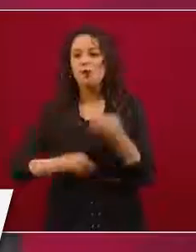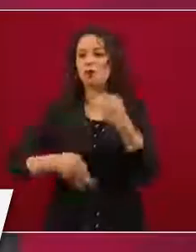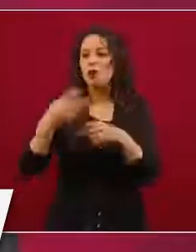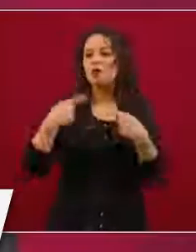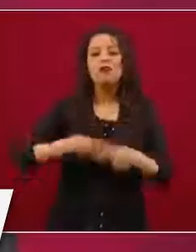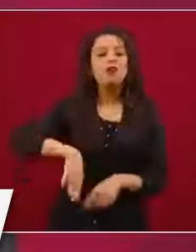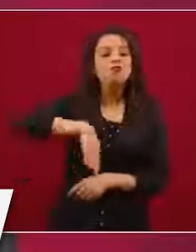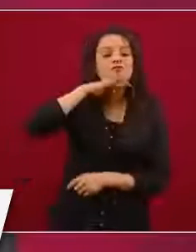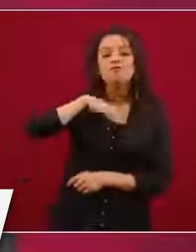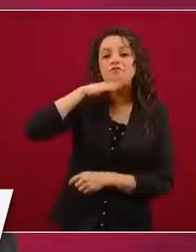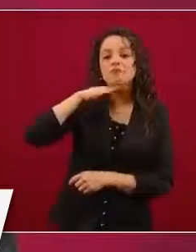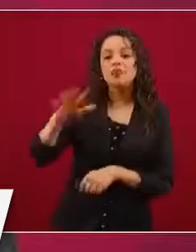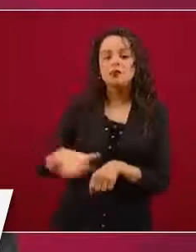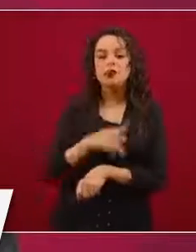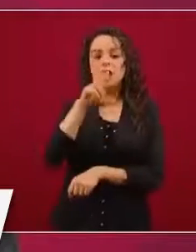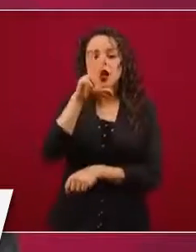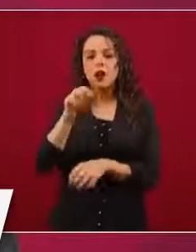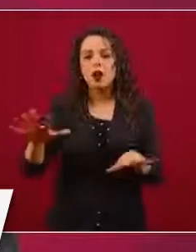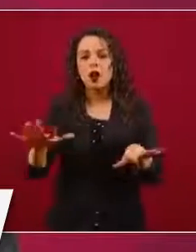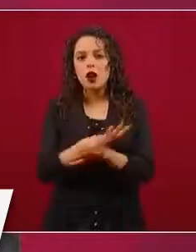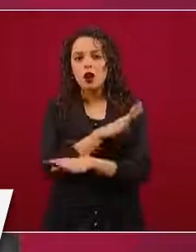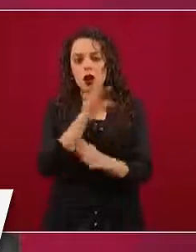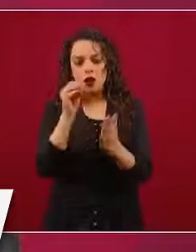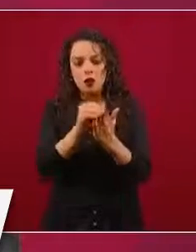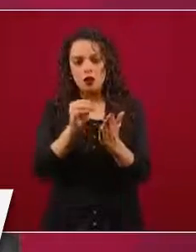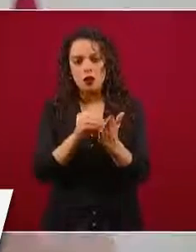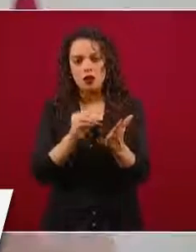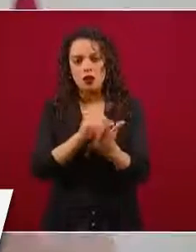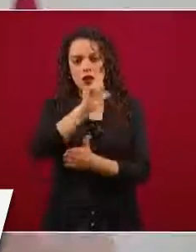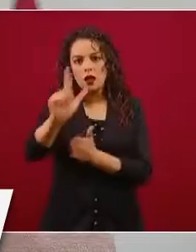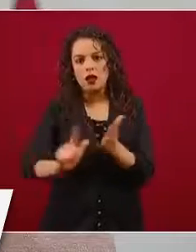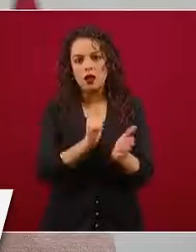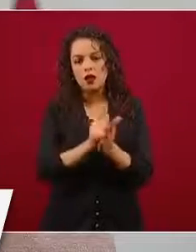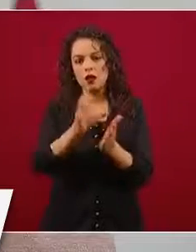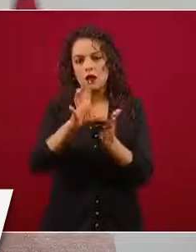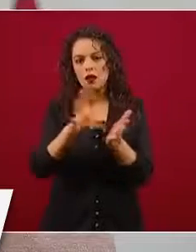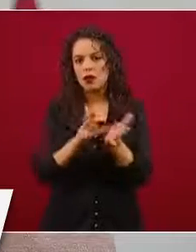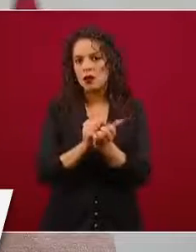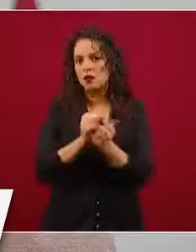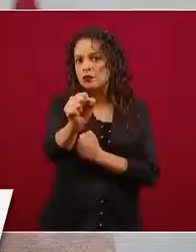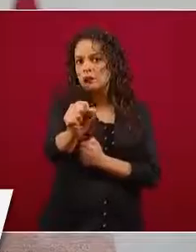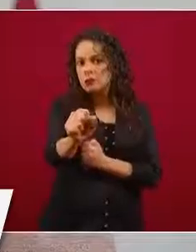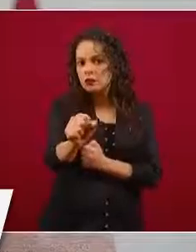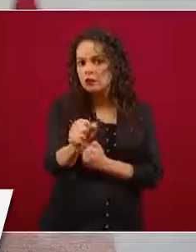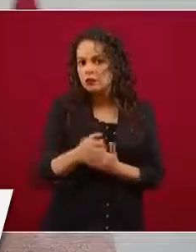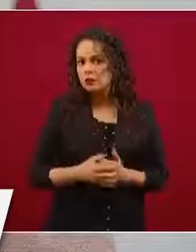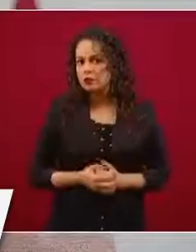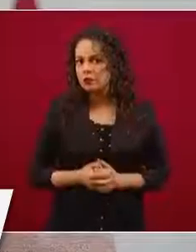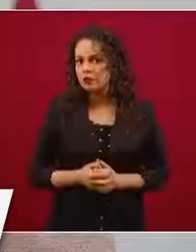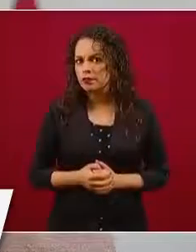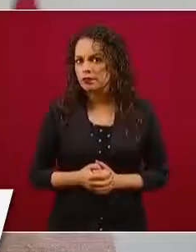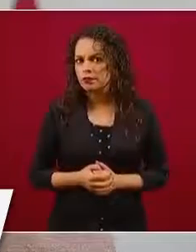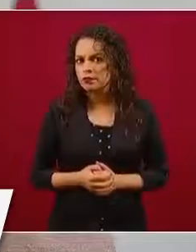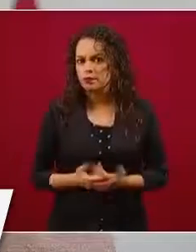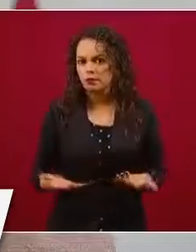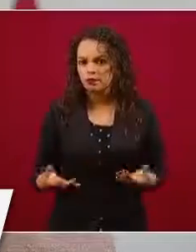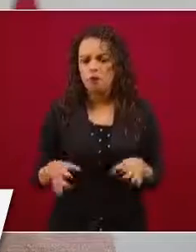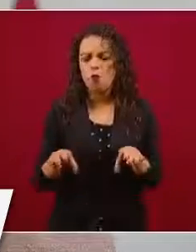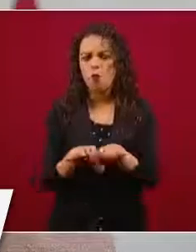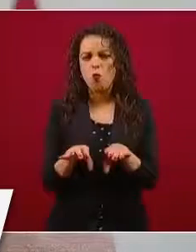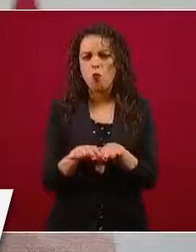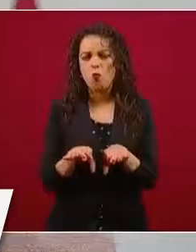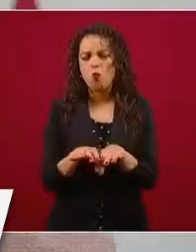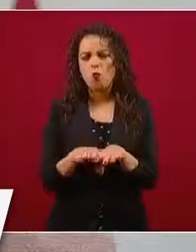la Constitución? ¿Cómo fue que se quitó